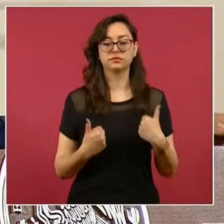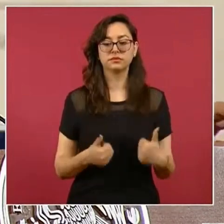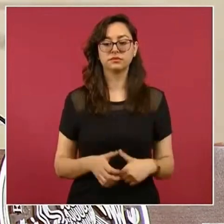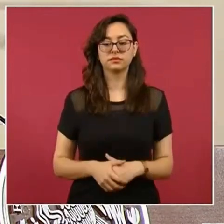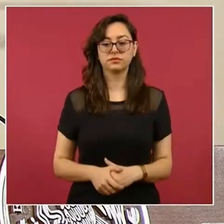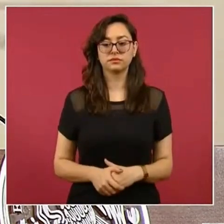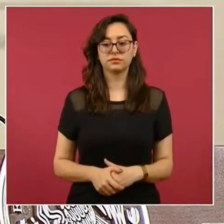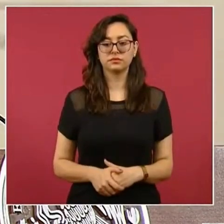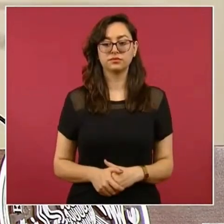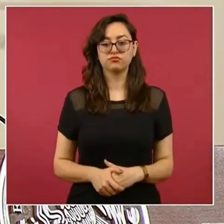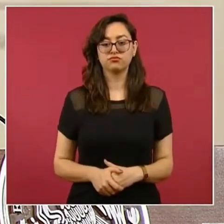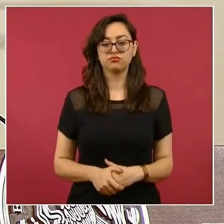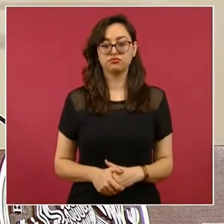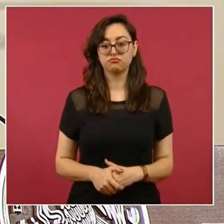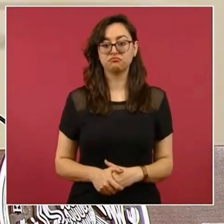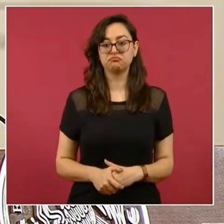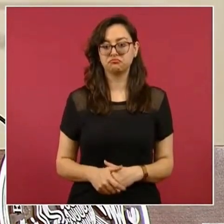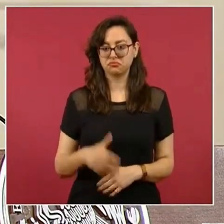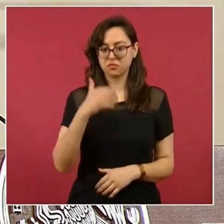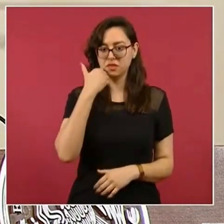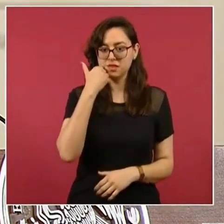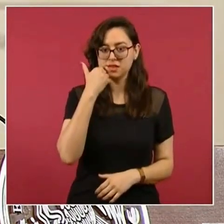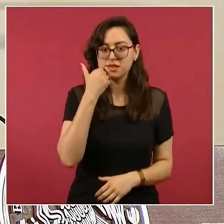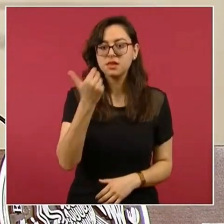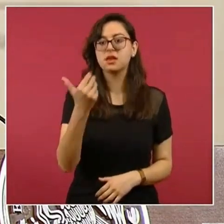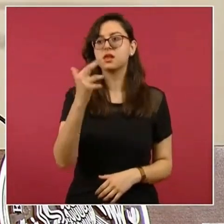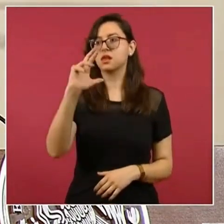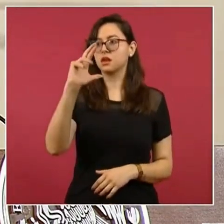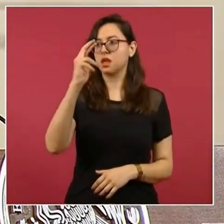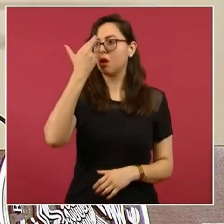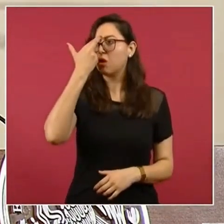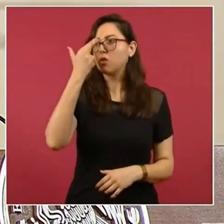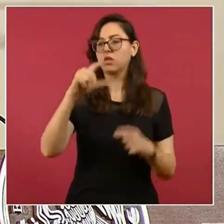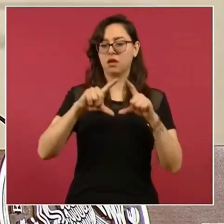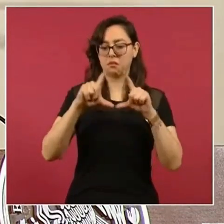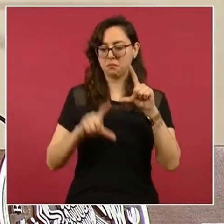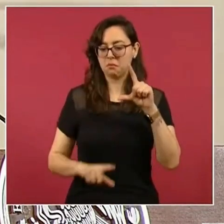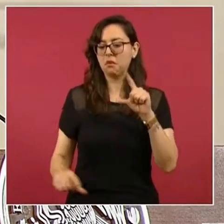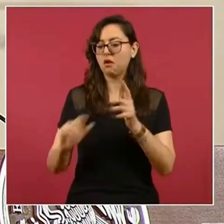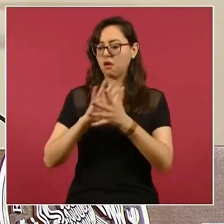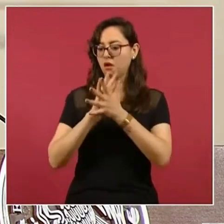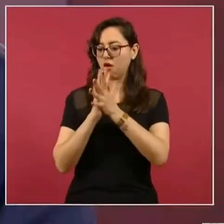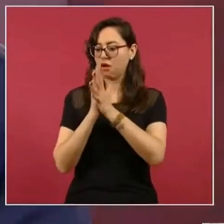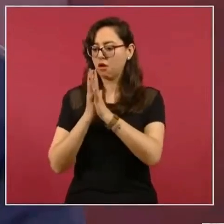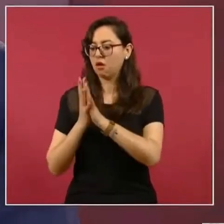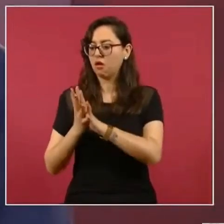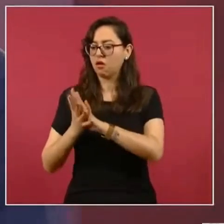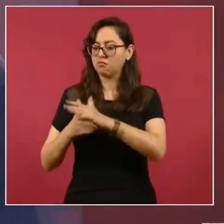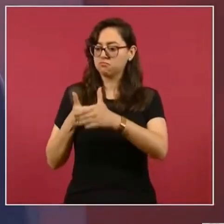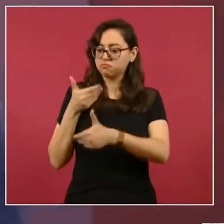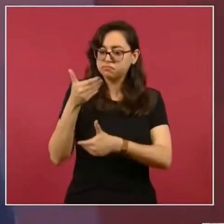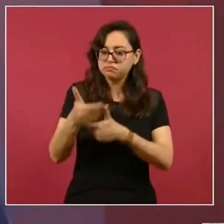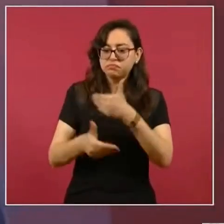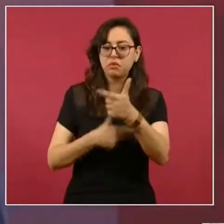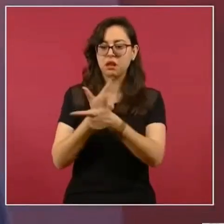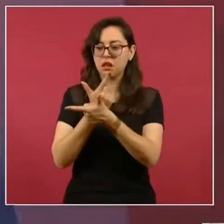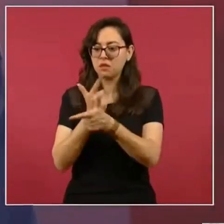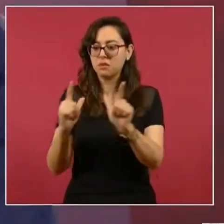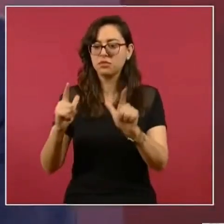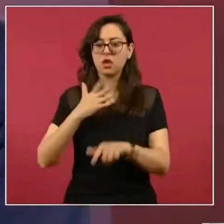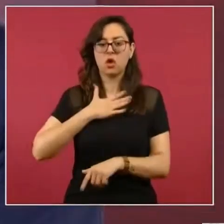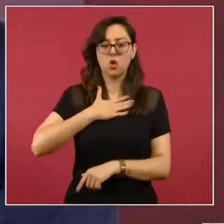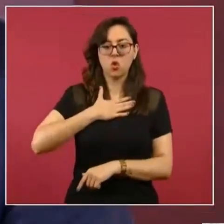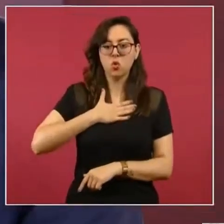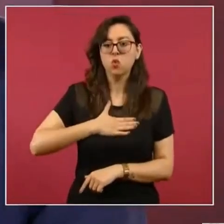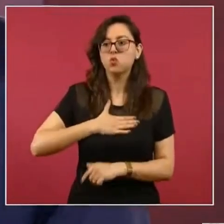del cambio, de la transformación, de las libertades, de la justicia, de la democracia, de la soberanía, en